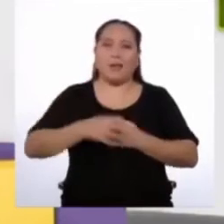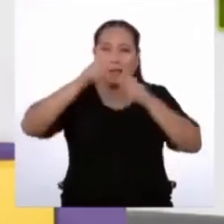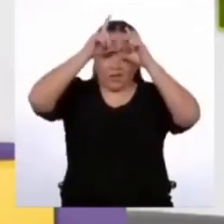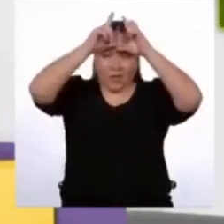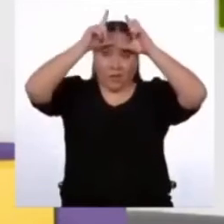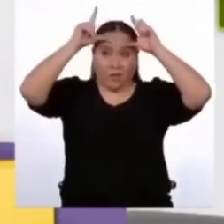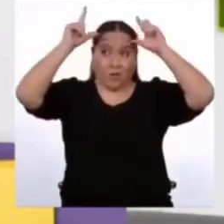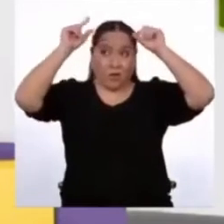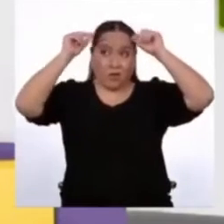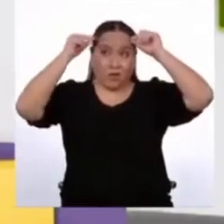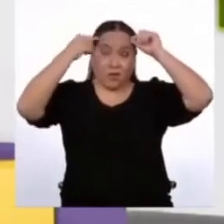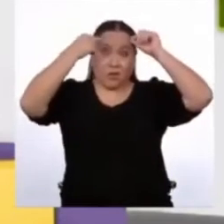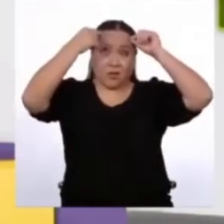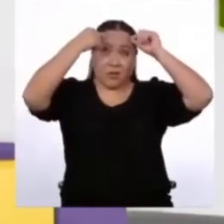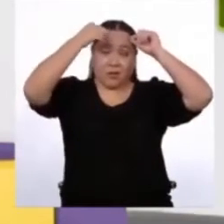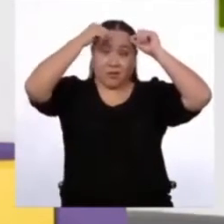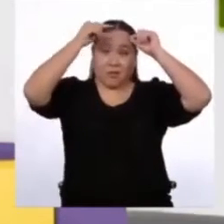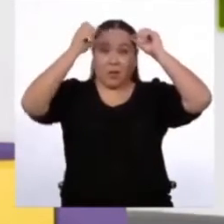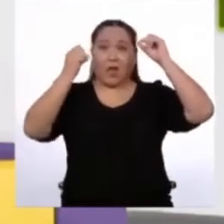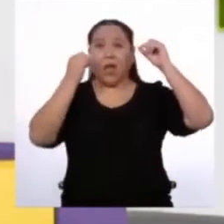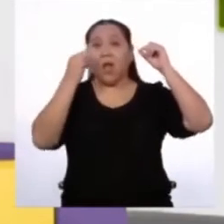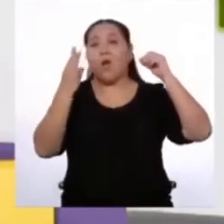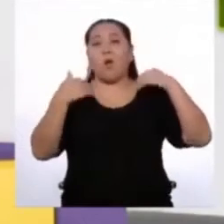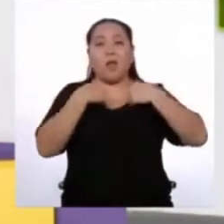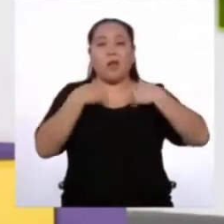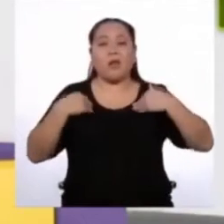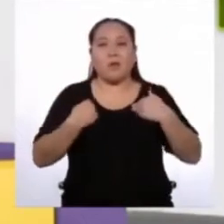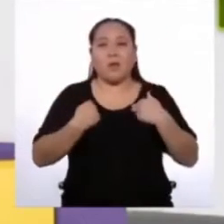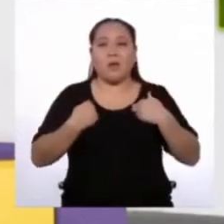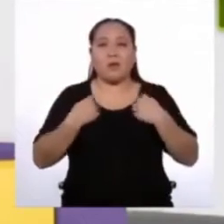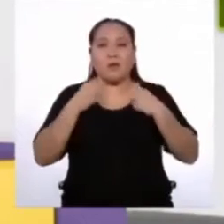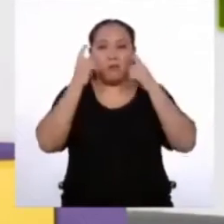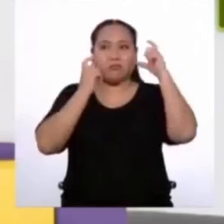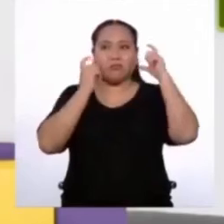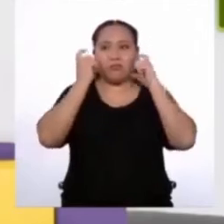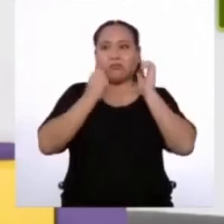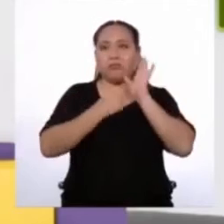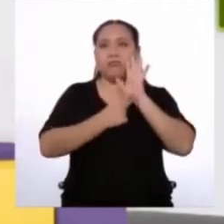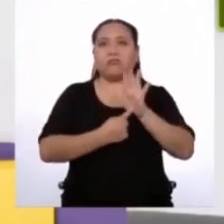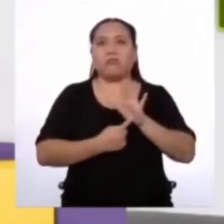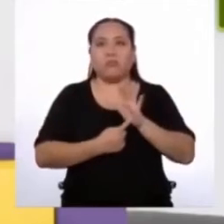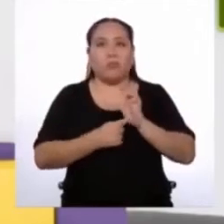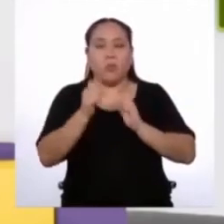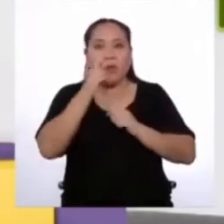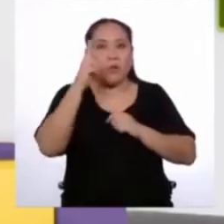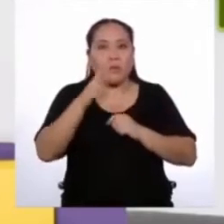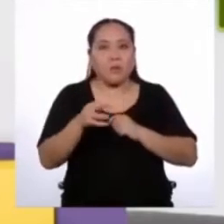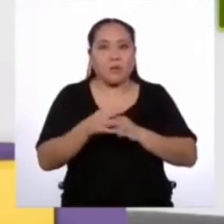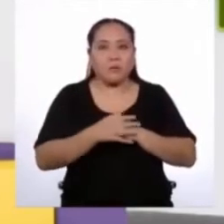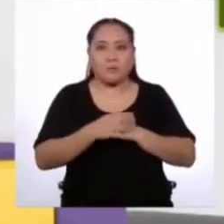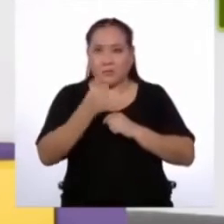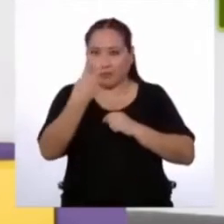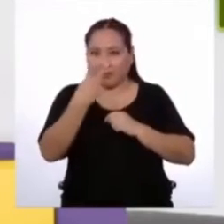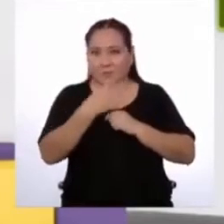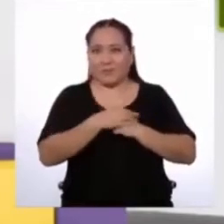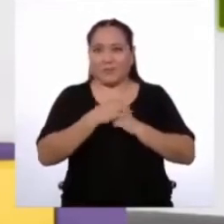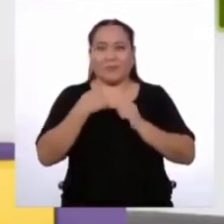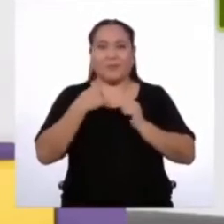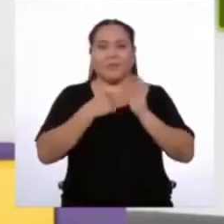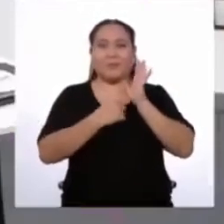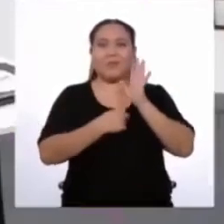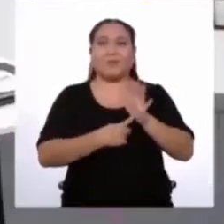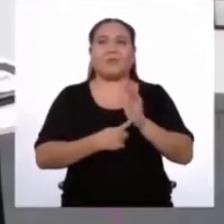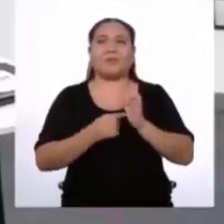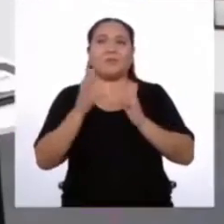personas empiezan a salir a lanzar algunas fotos de animales y luego tienen que imitarlas. ¿No los han visto? Miren, les enseño.